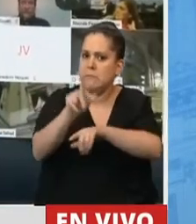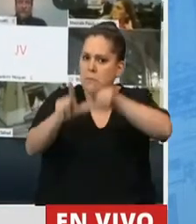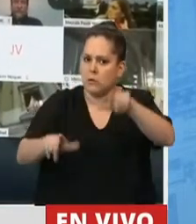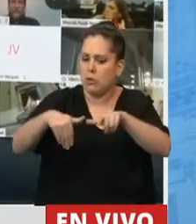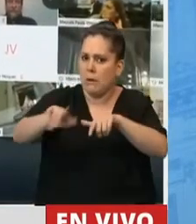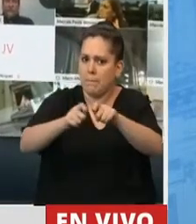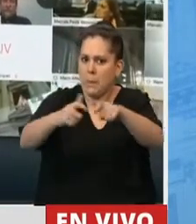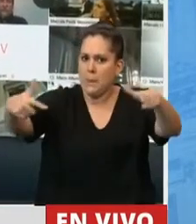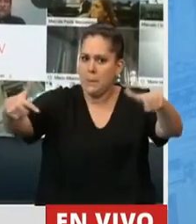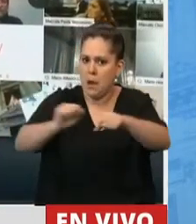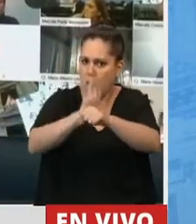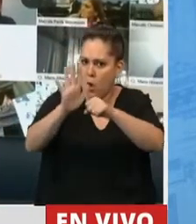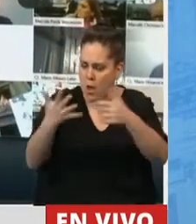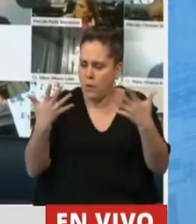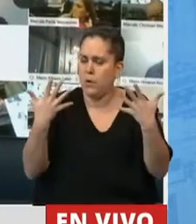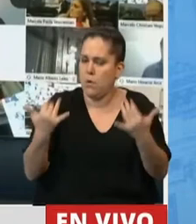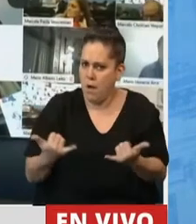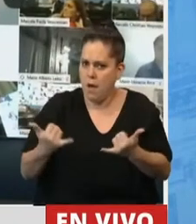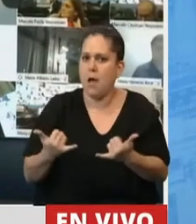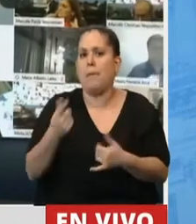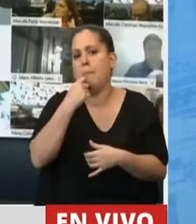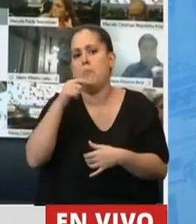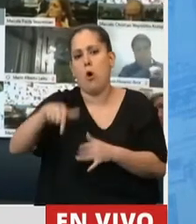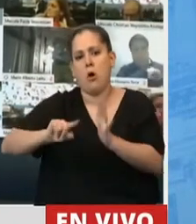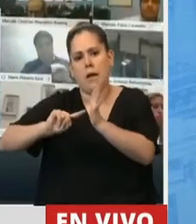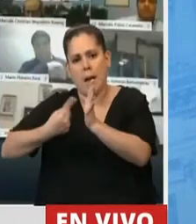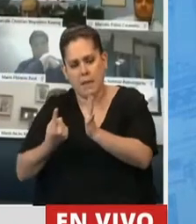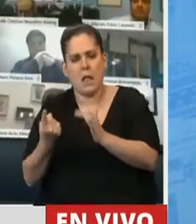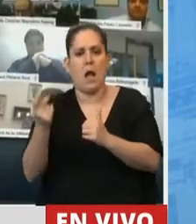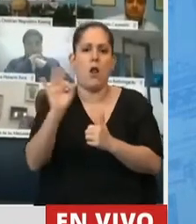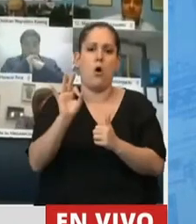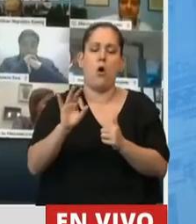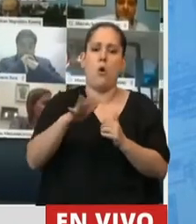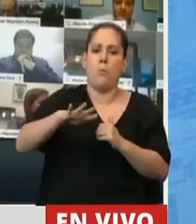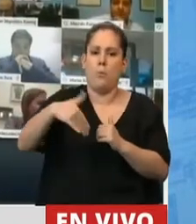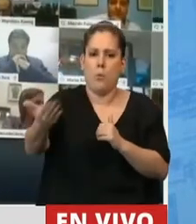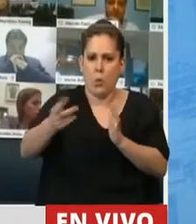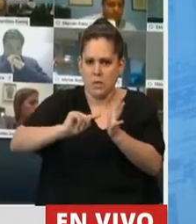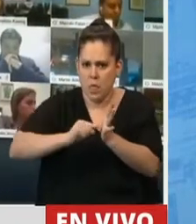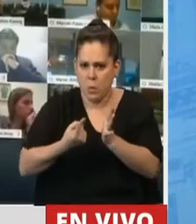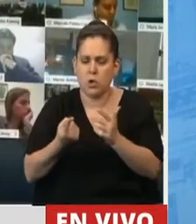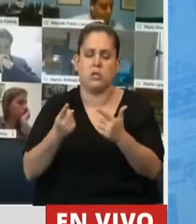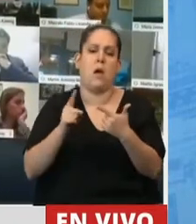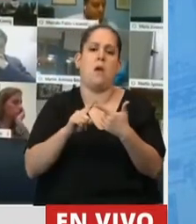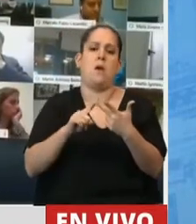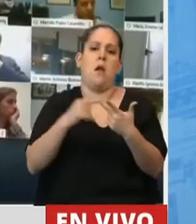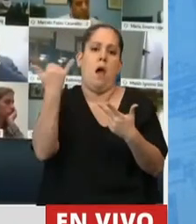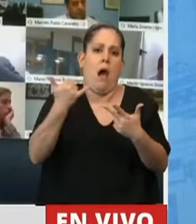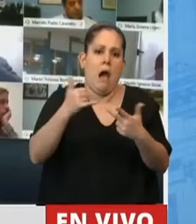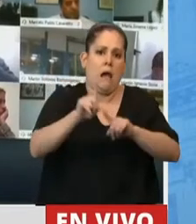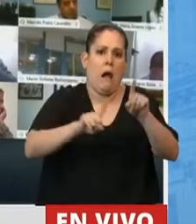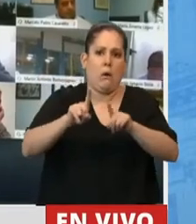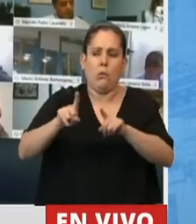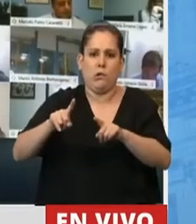esa preocupación que puede haber en Capital Federal, Provincia de Buenos Aires, en el AMBA, de que en algunos lugares no se